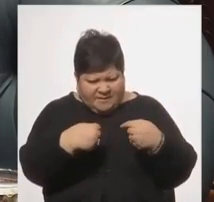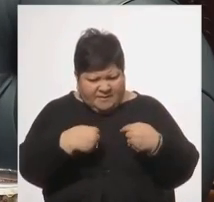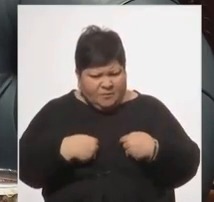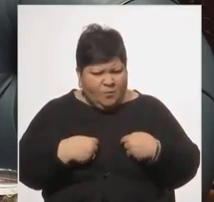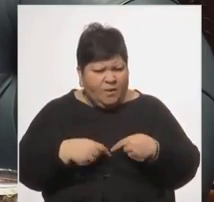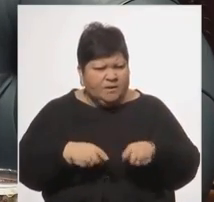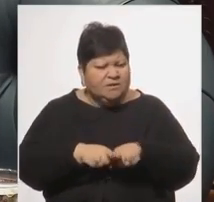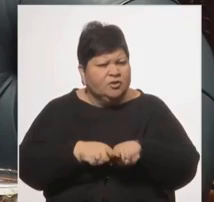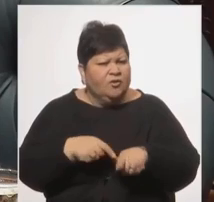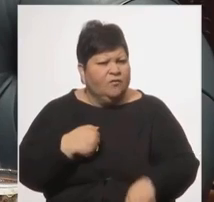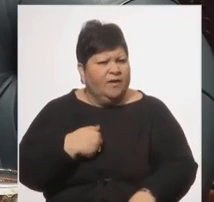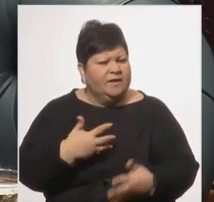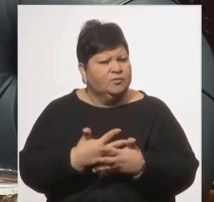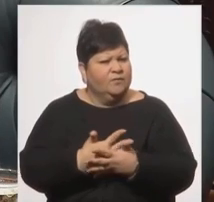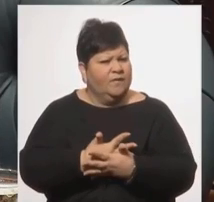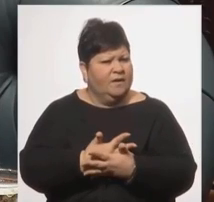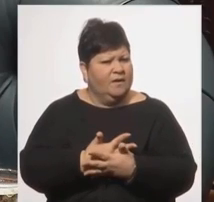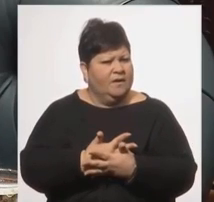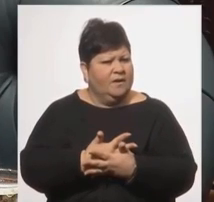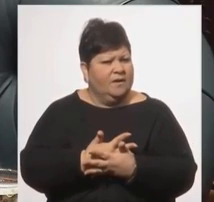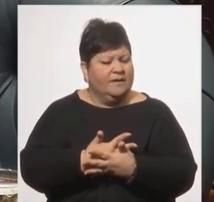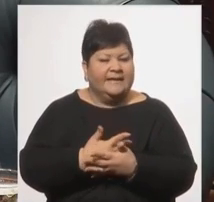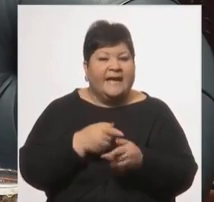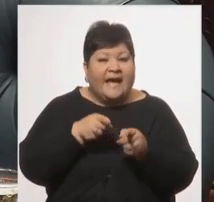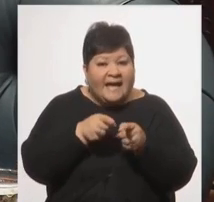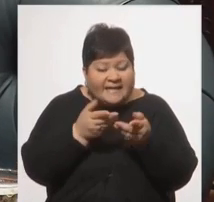Ahí empieza de alguna forma todo.